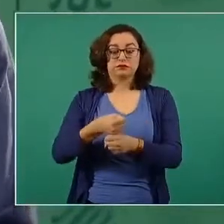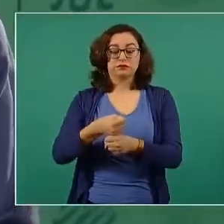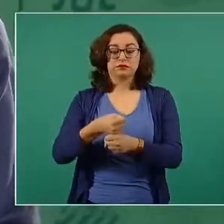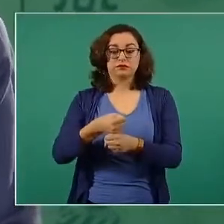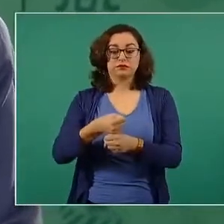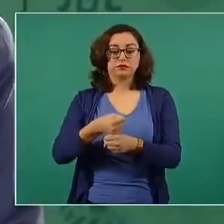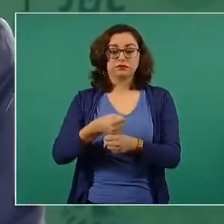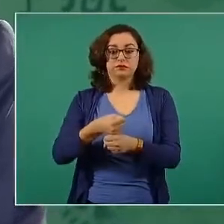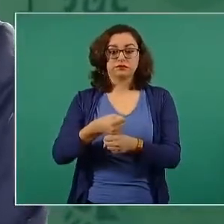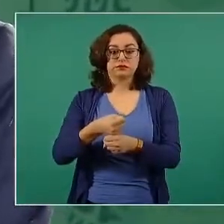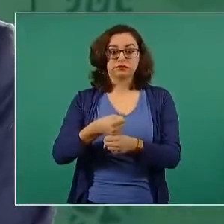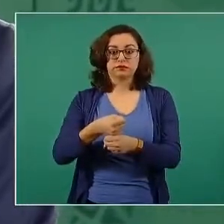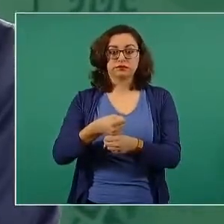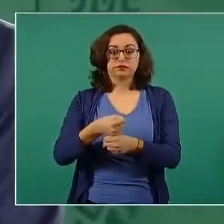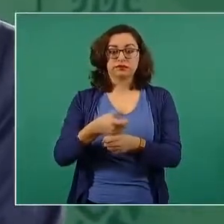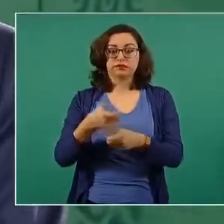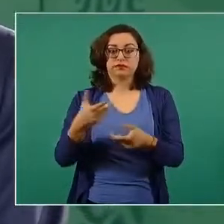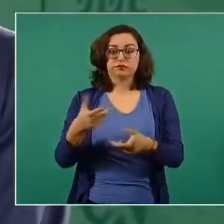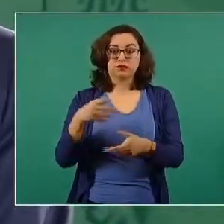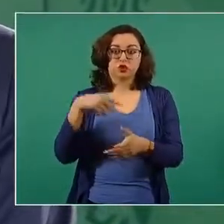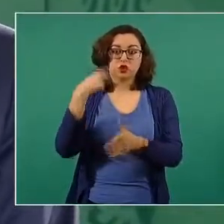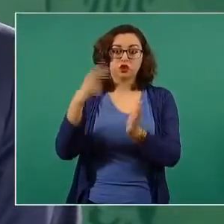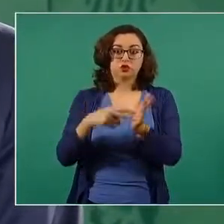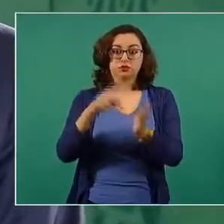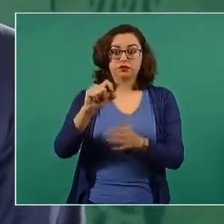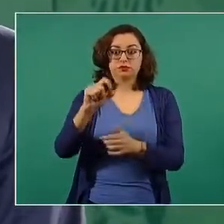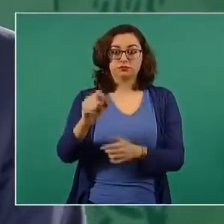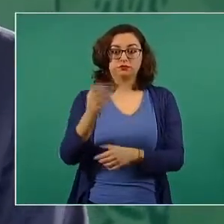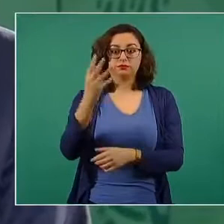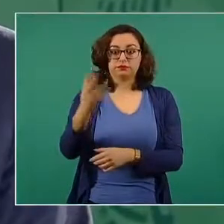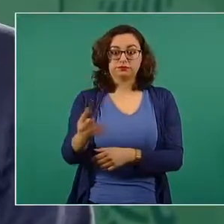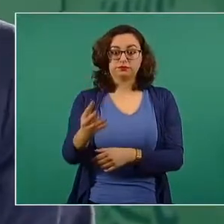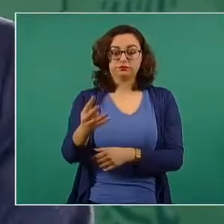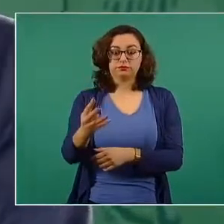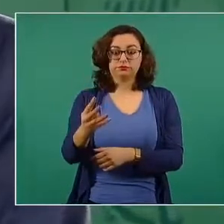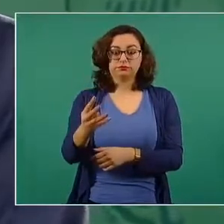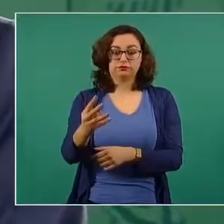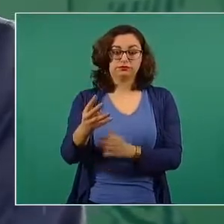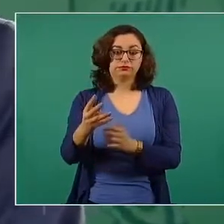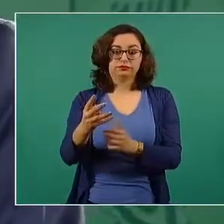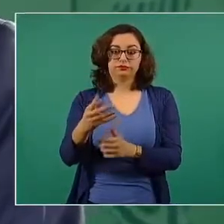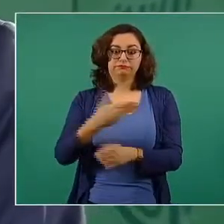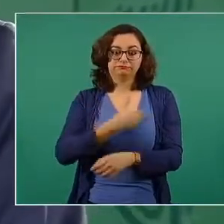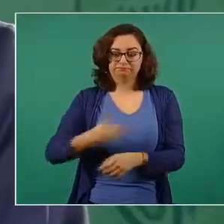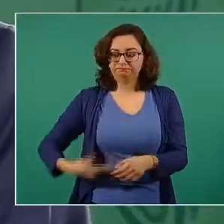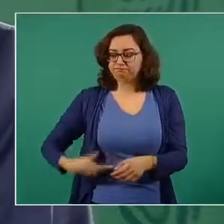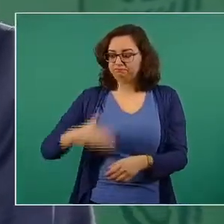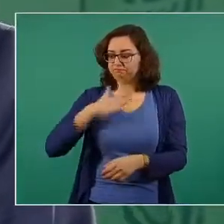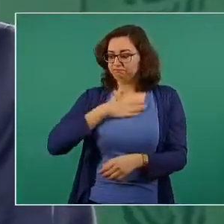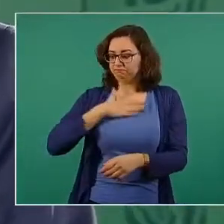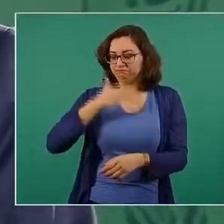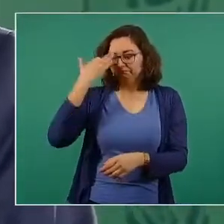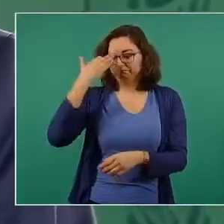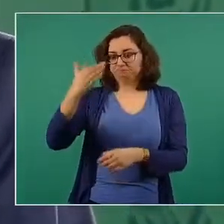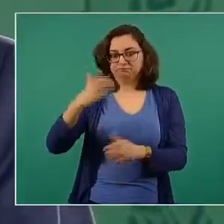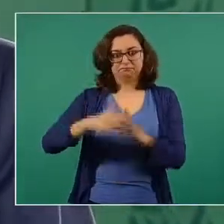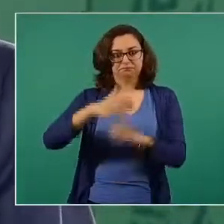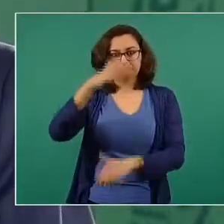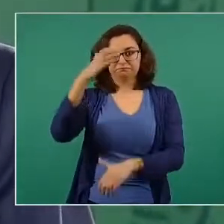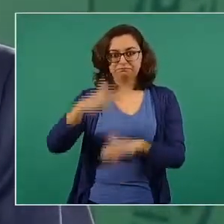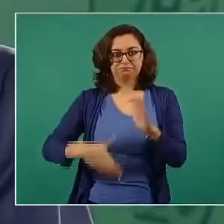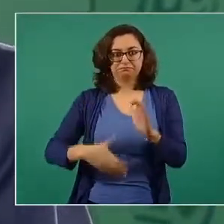finales de septiembre del 2024, que concluye mi periodo, si así